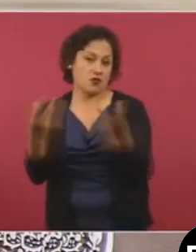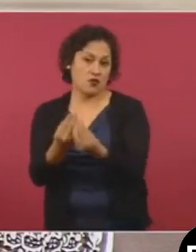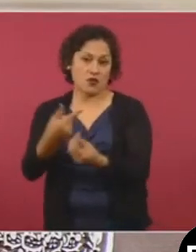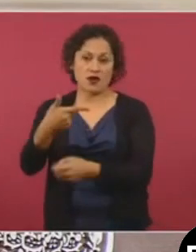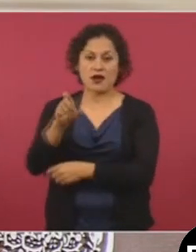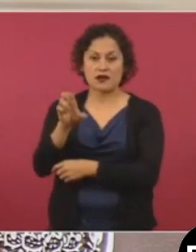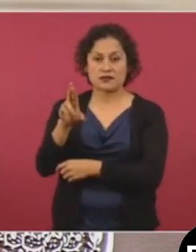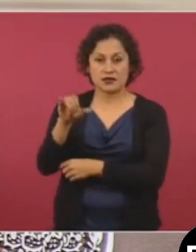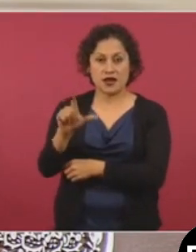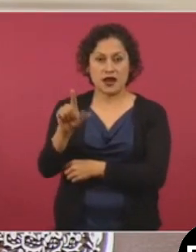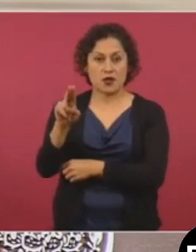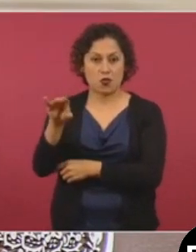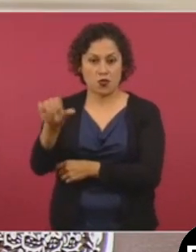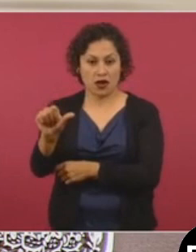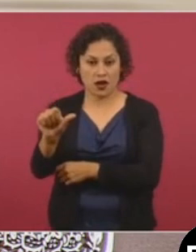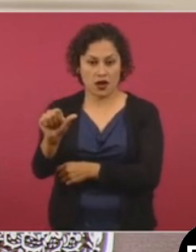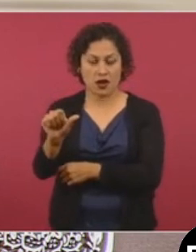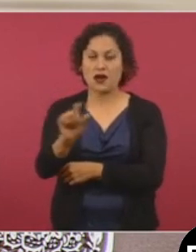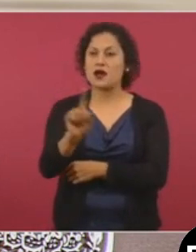García, no,